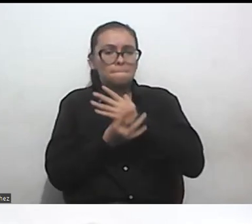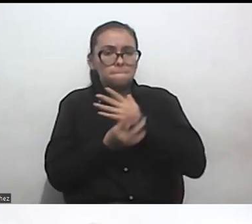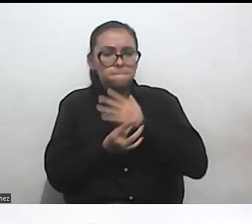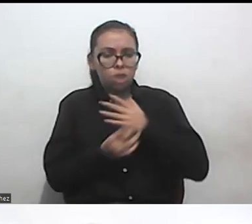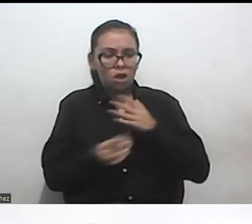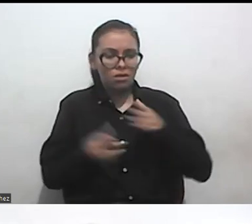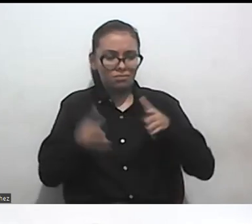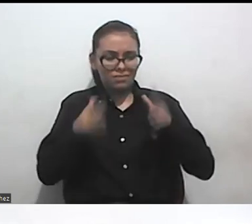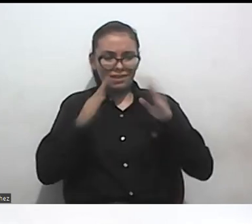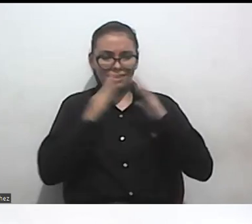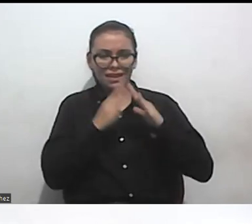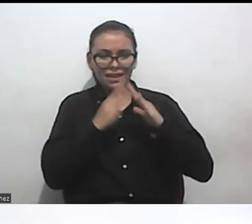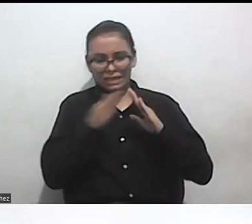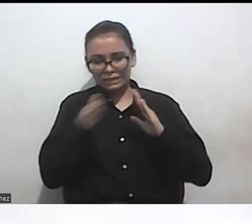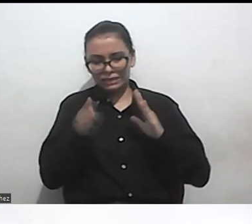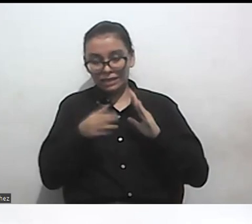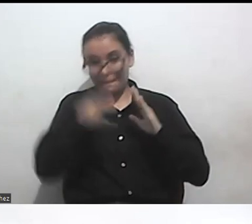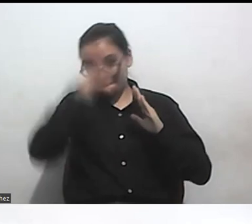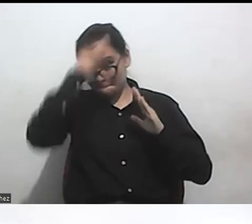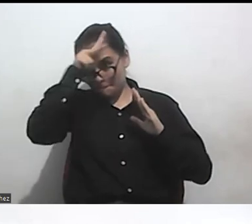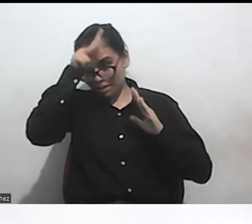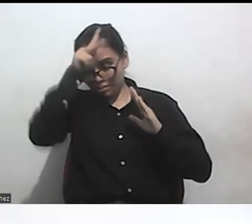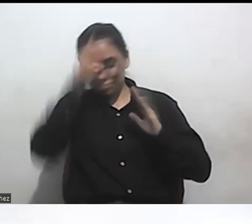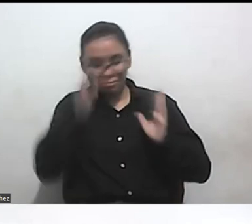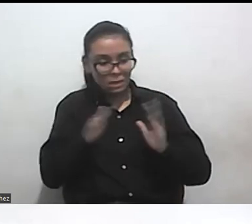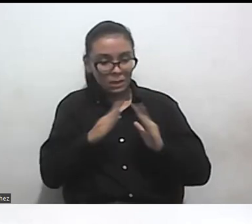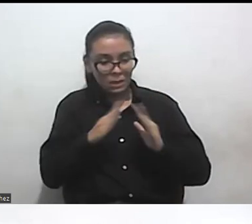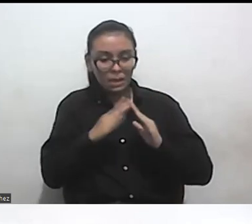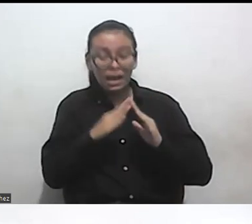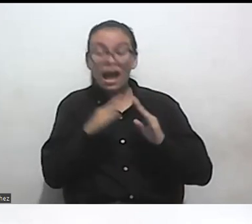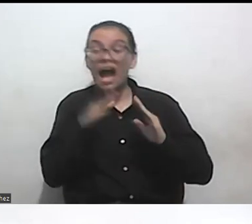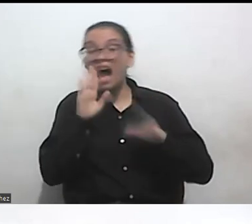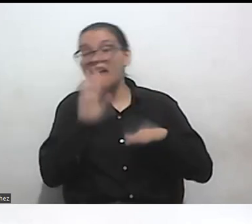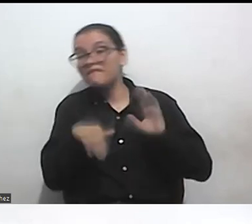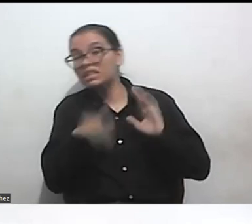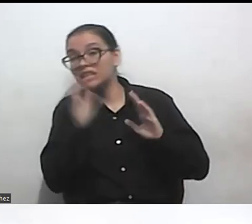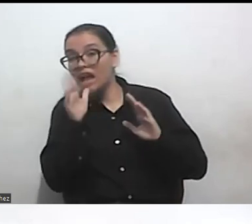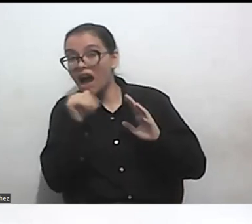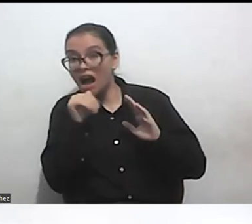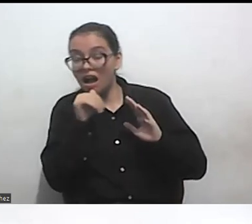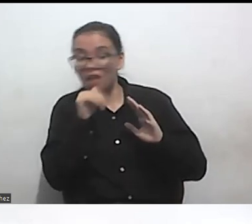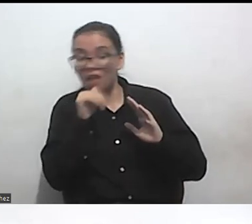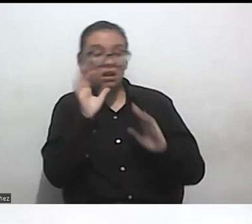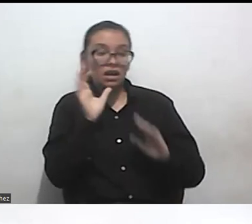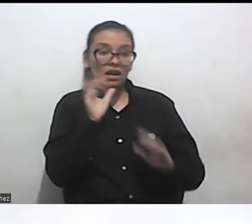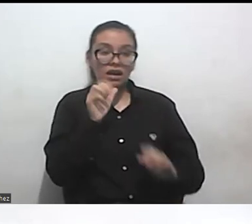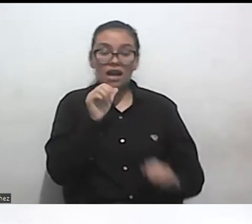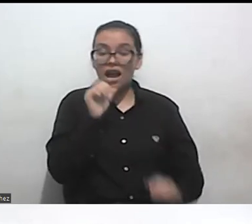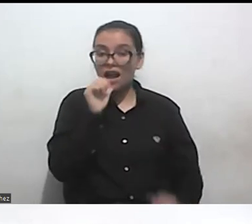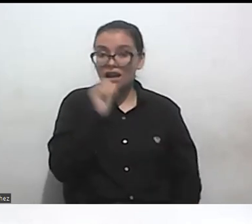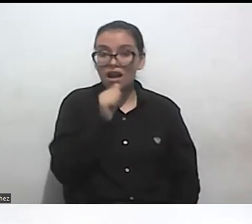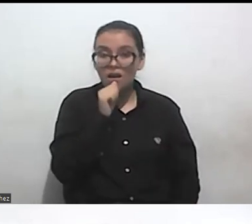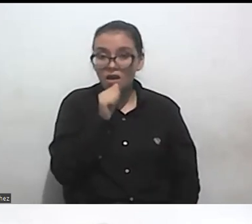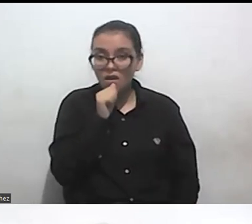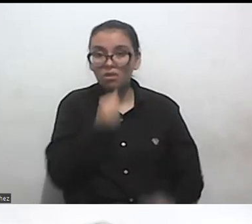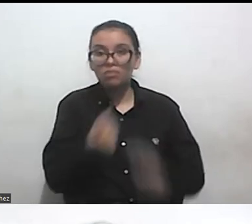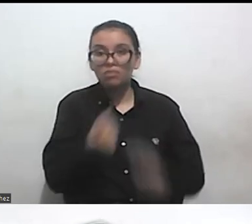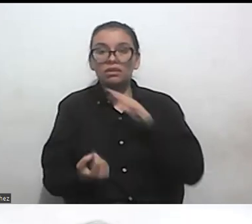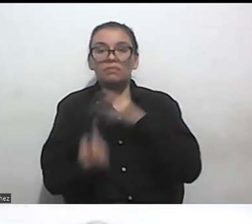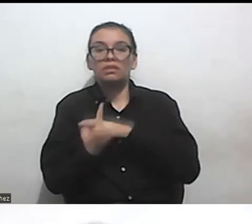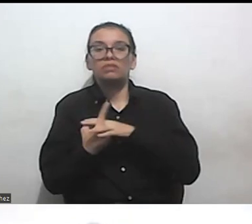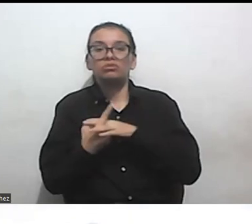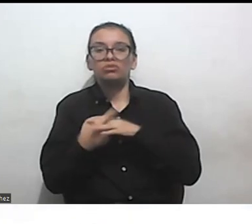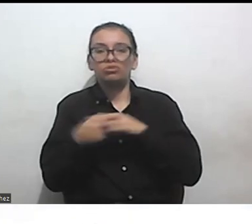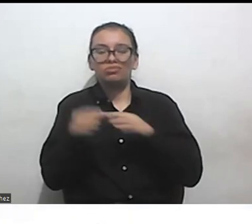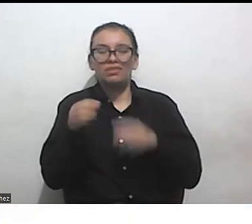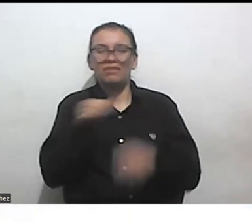en Lima donde a veces no había agua donde nos agarró la epidemia de cólera a inicio de los 90 alguien por ahí